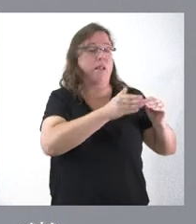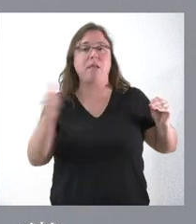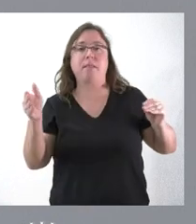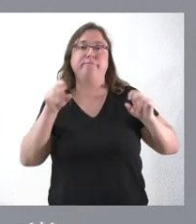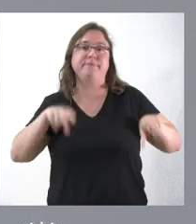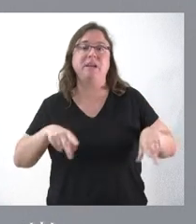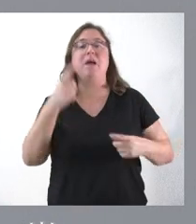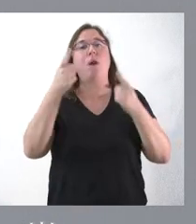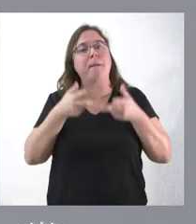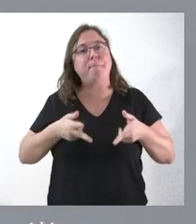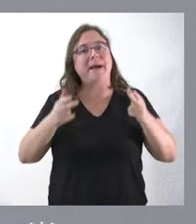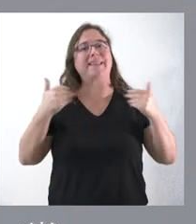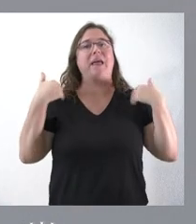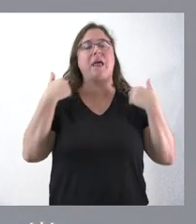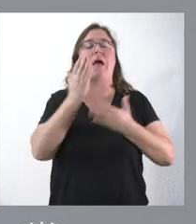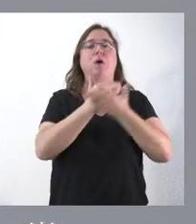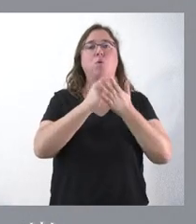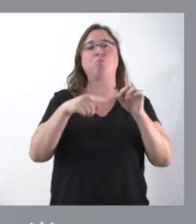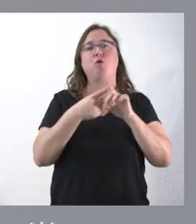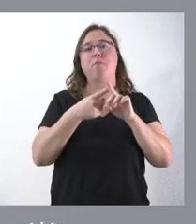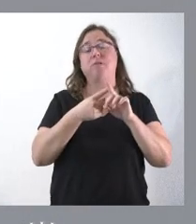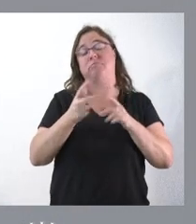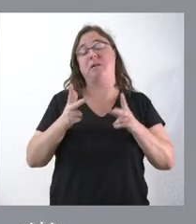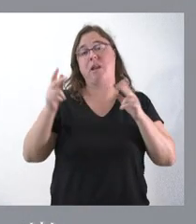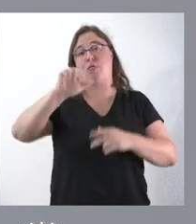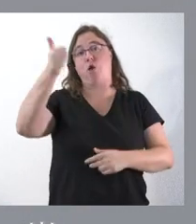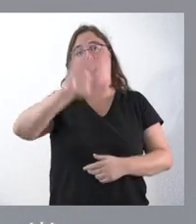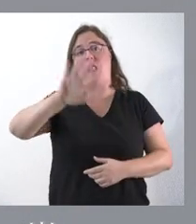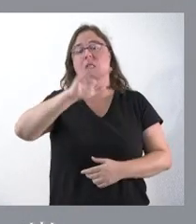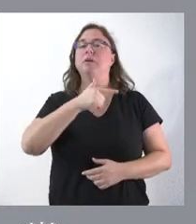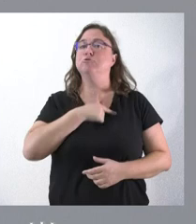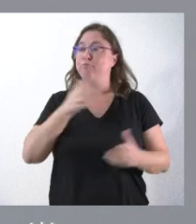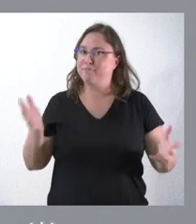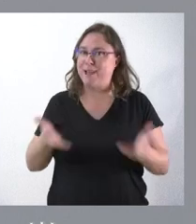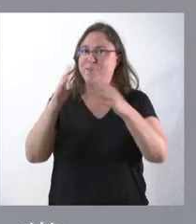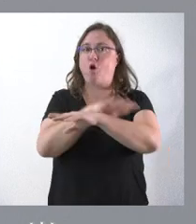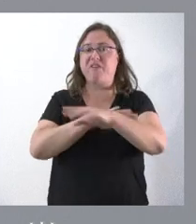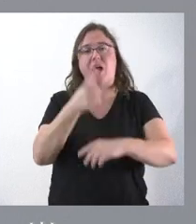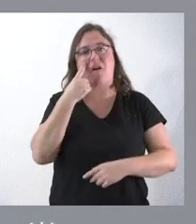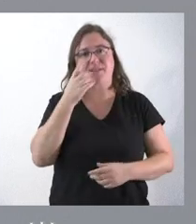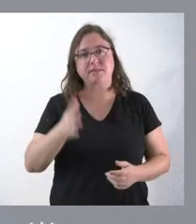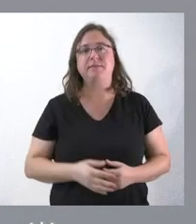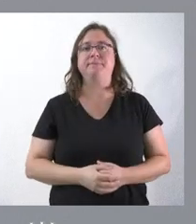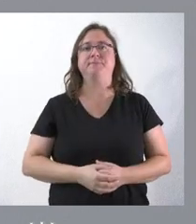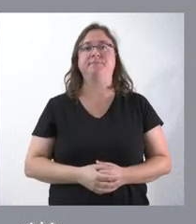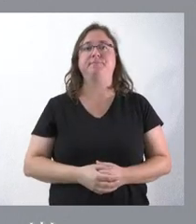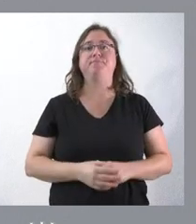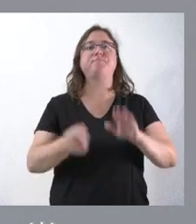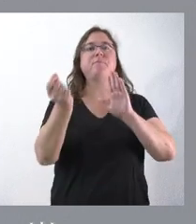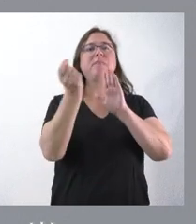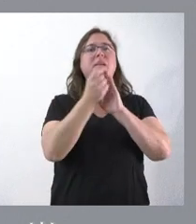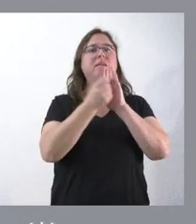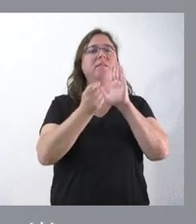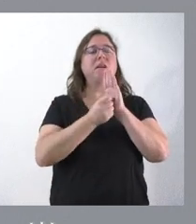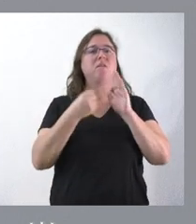autonómico, pero también existe esa dificultad. Yo desde aquí animo al Gobierno que mire a ver los criterios con los que